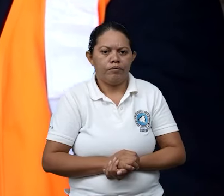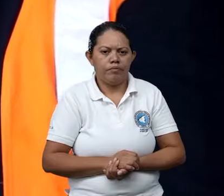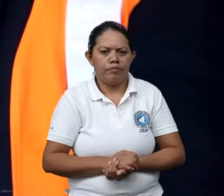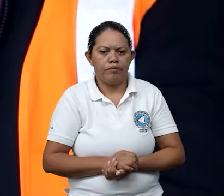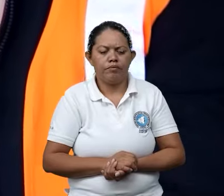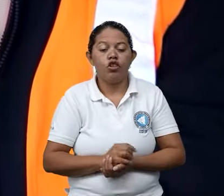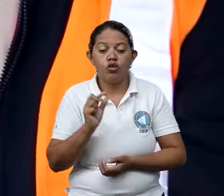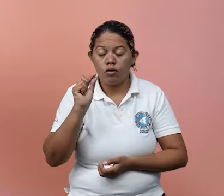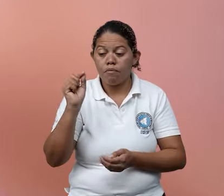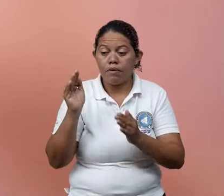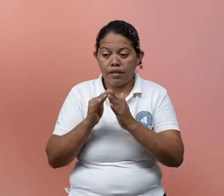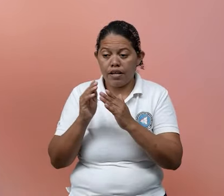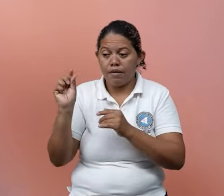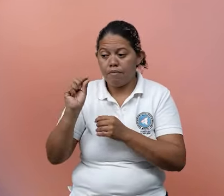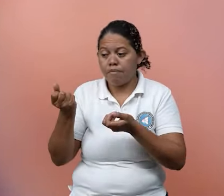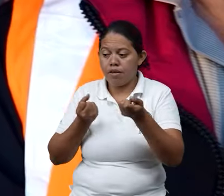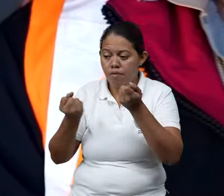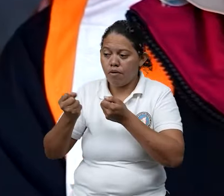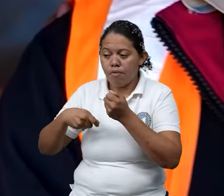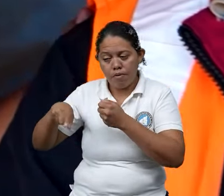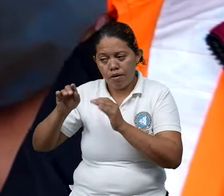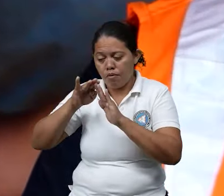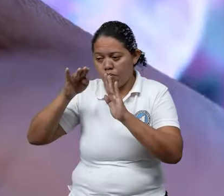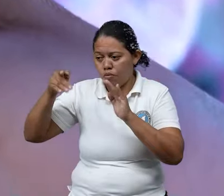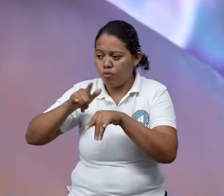Yo prestaré mi camioneta para evacuar.